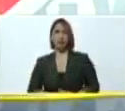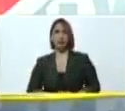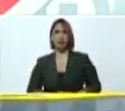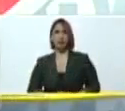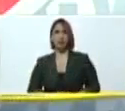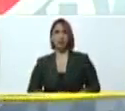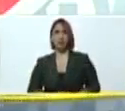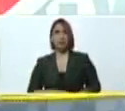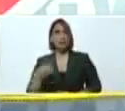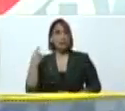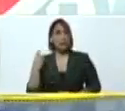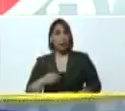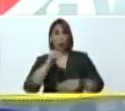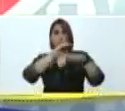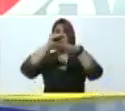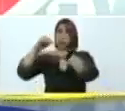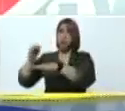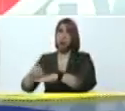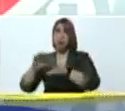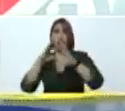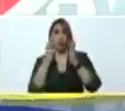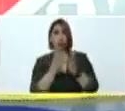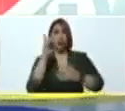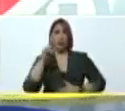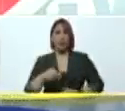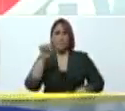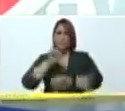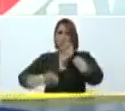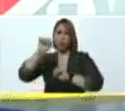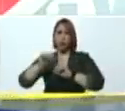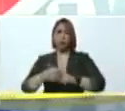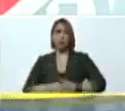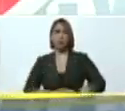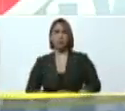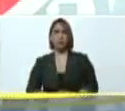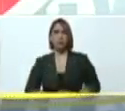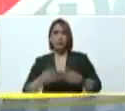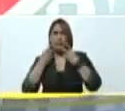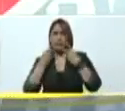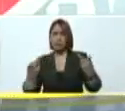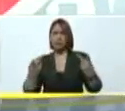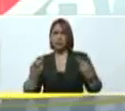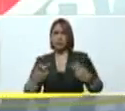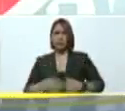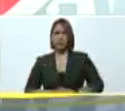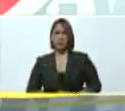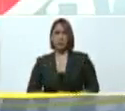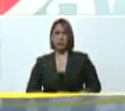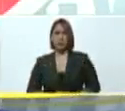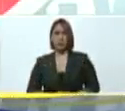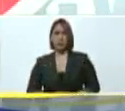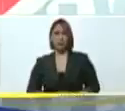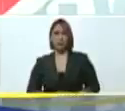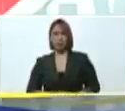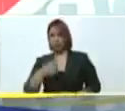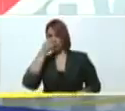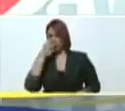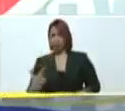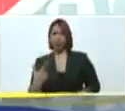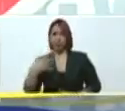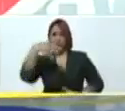y yo tengo que alertar al mundo y repudiar las declaraciones insolentes e